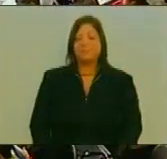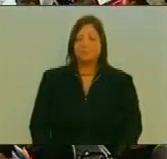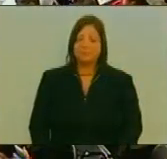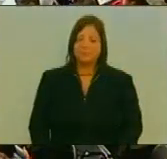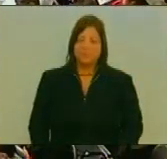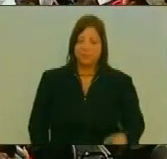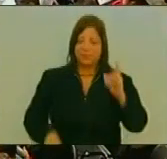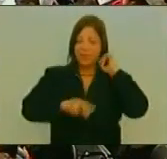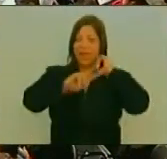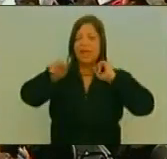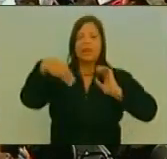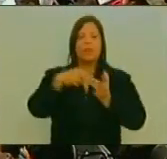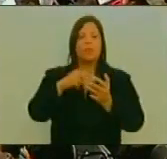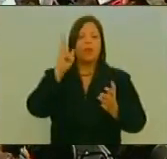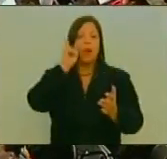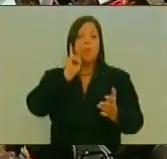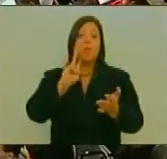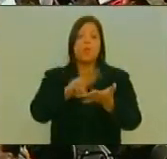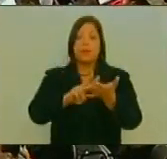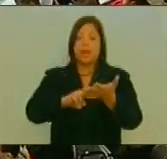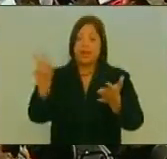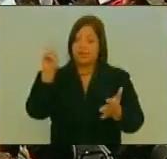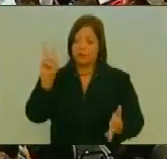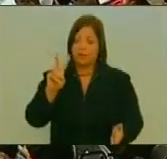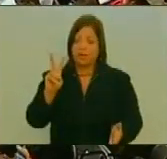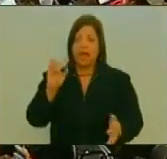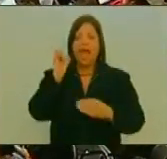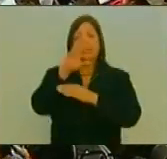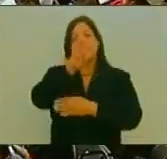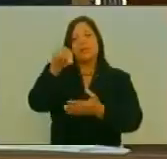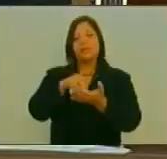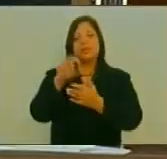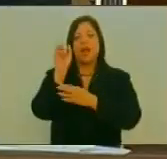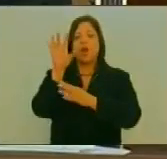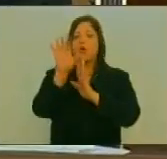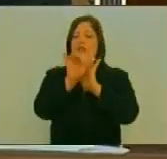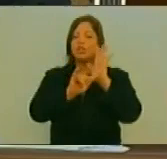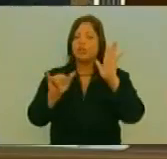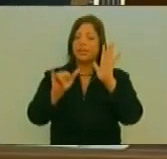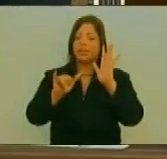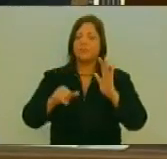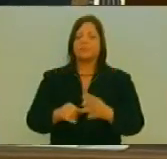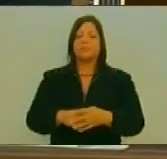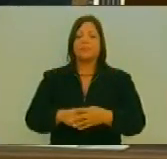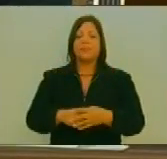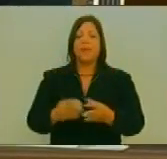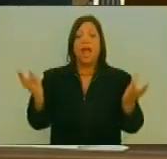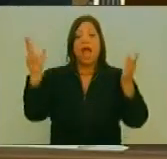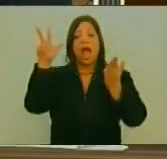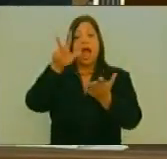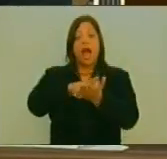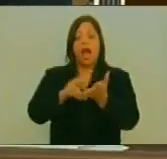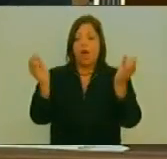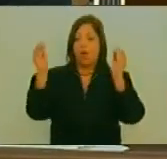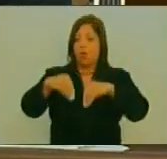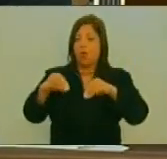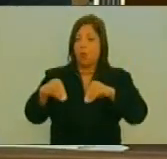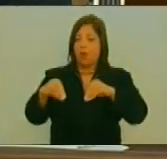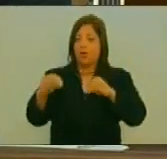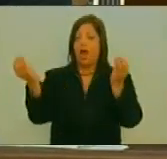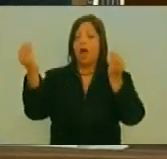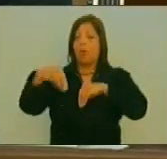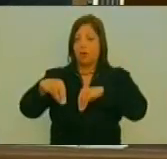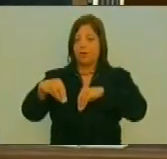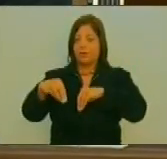República Bolivariana De Venezuela Asamblea Nacional Constituyente Acuerdo Constituyente Mediante el